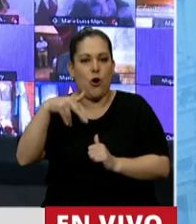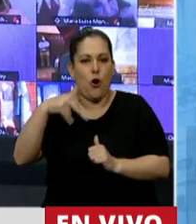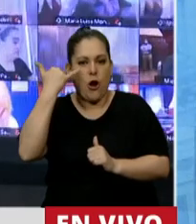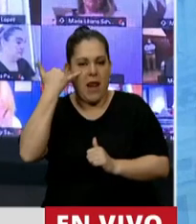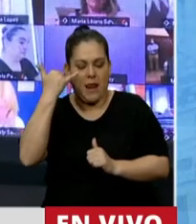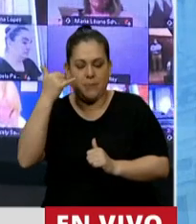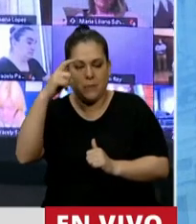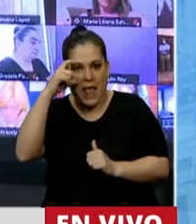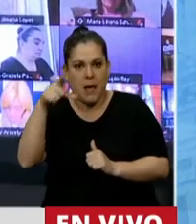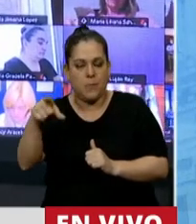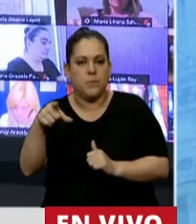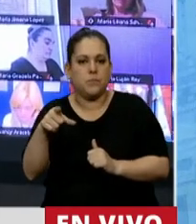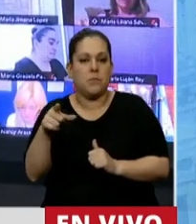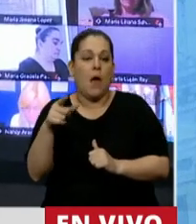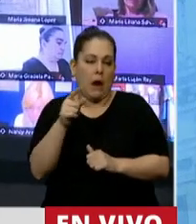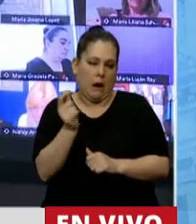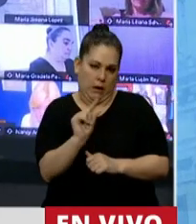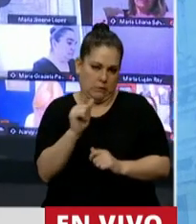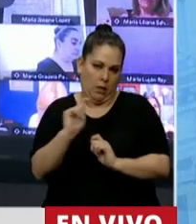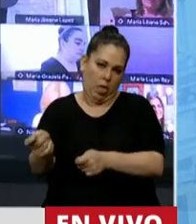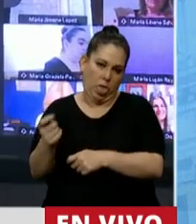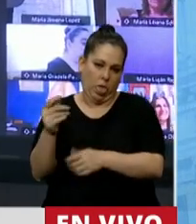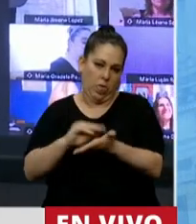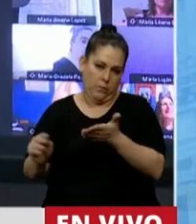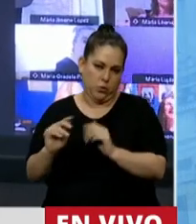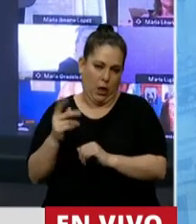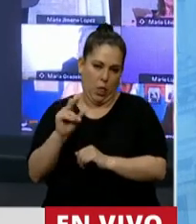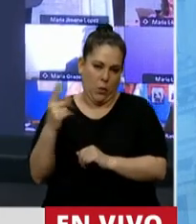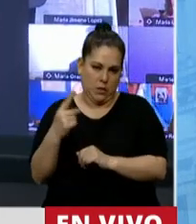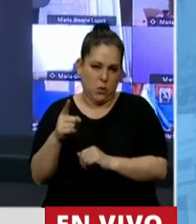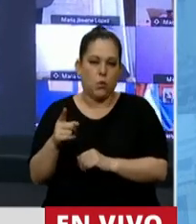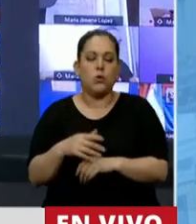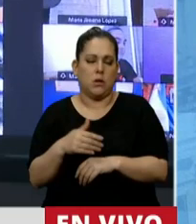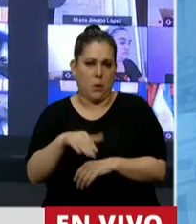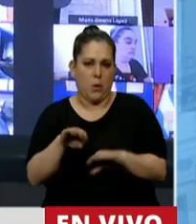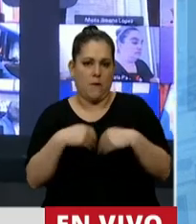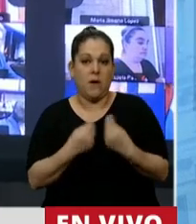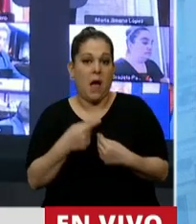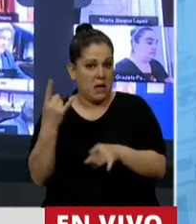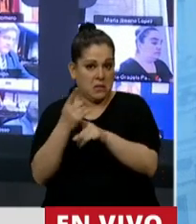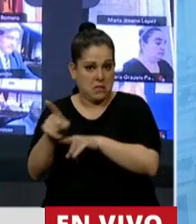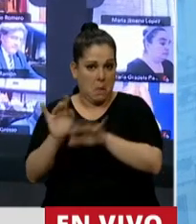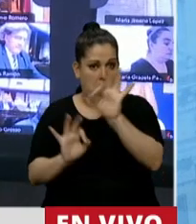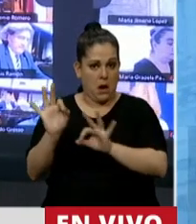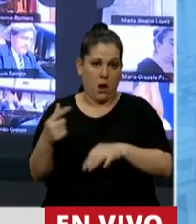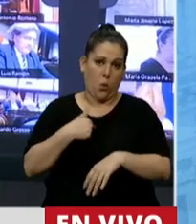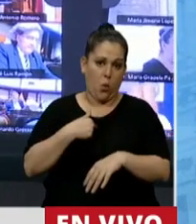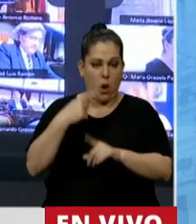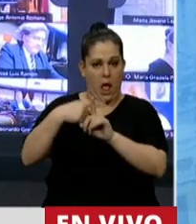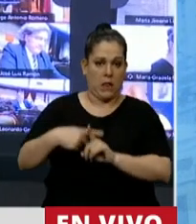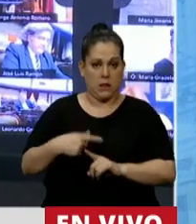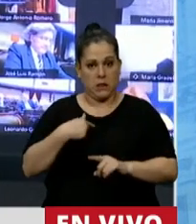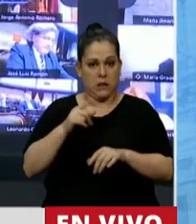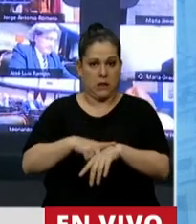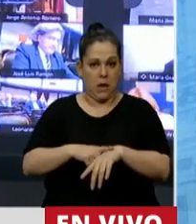minutos y medio recién le dio el preopinante Valdés. Ya termino, Presidenta. Gracias. Siempre me calcula los tiempos. Gracias por